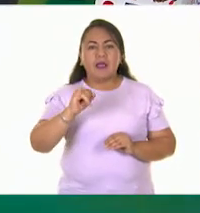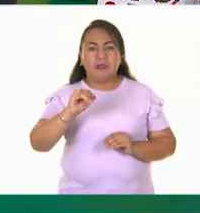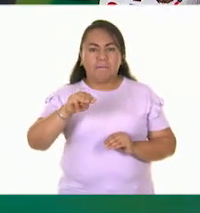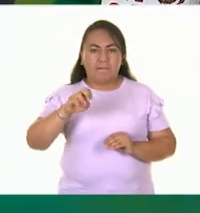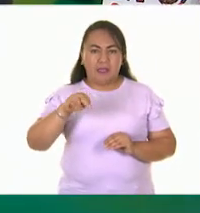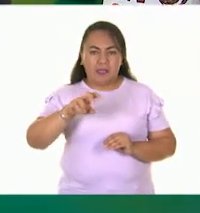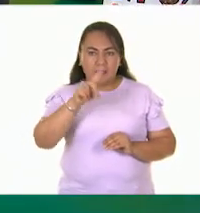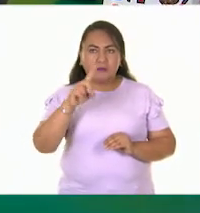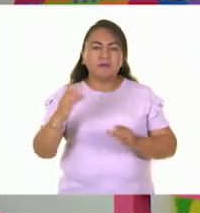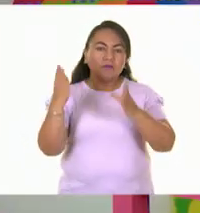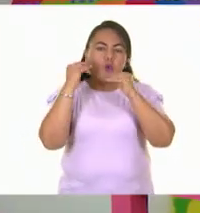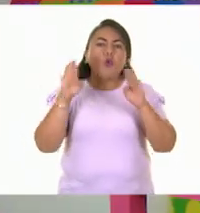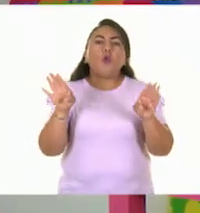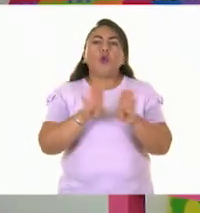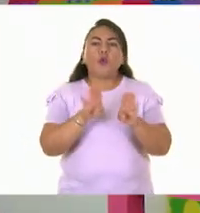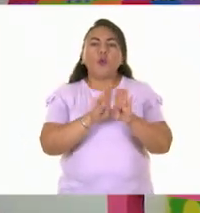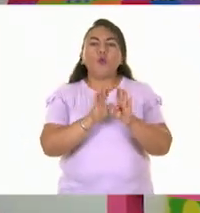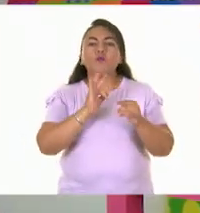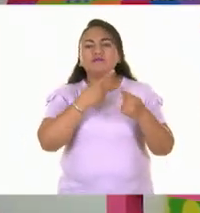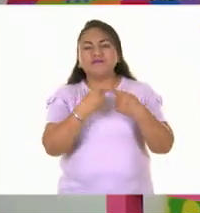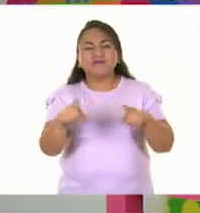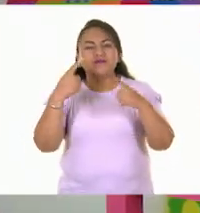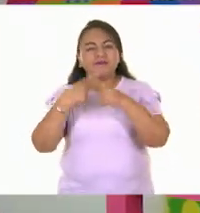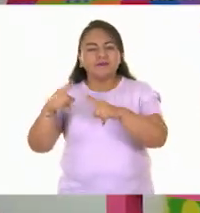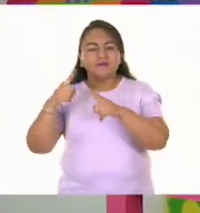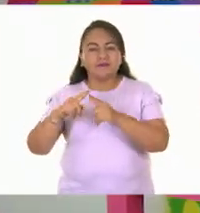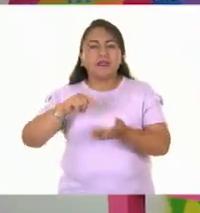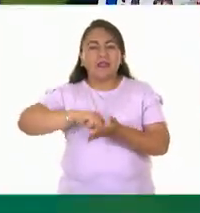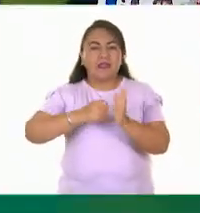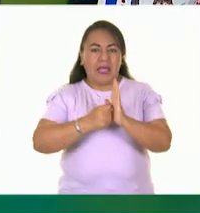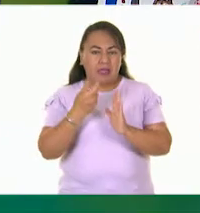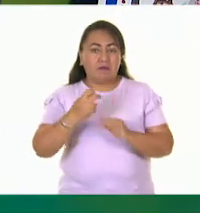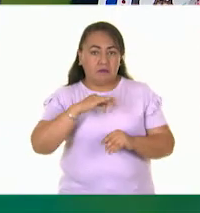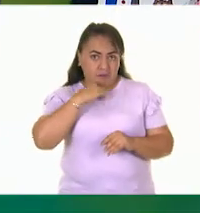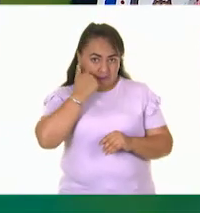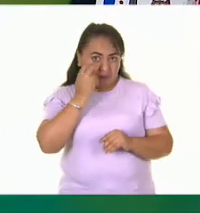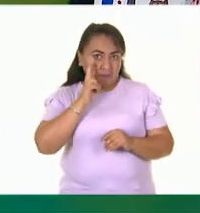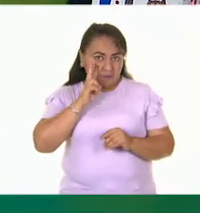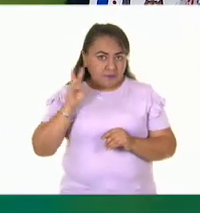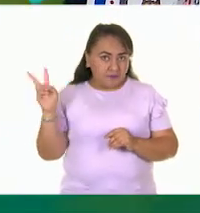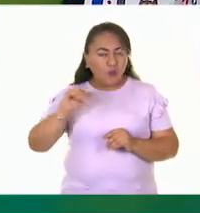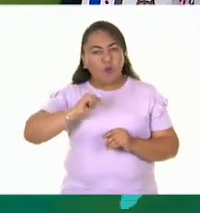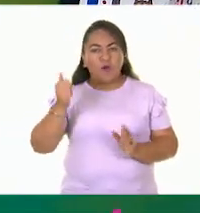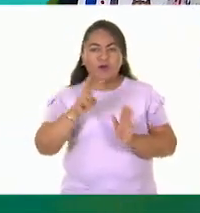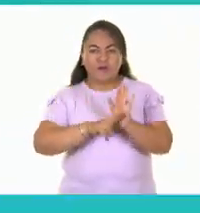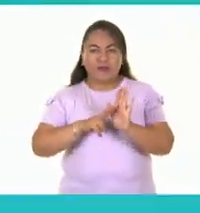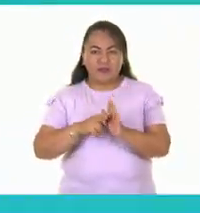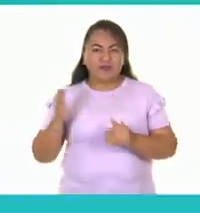que nos va a recomendar cómo hacer un muestrario con la técnica de frotage. ¿Les parece bien? Vamos a ver este otro video.